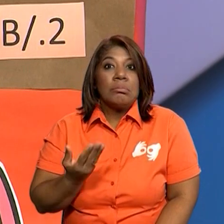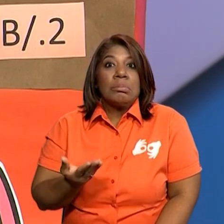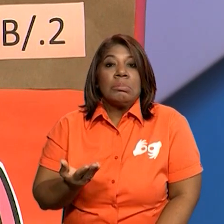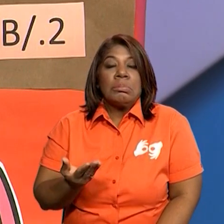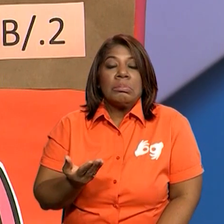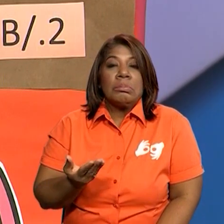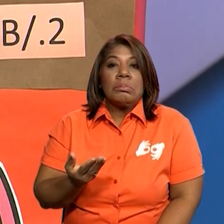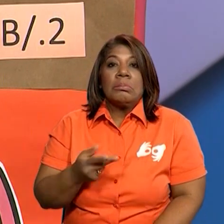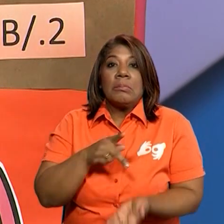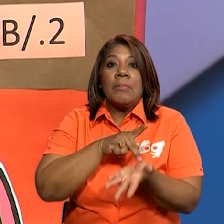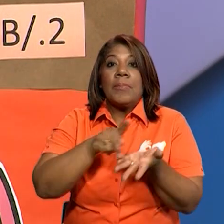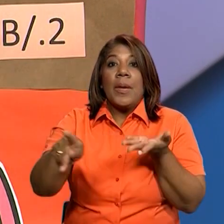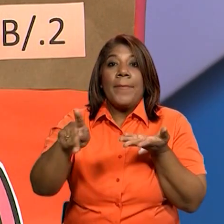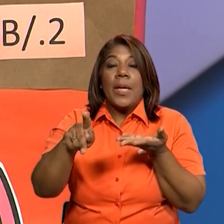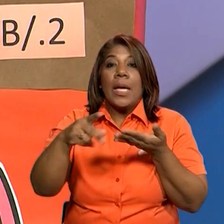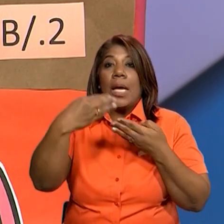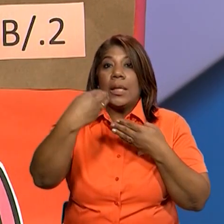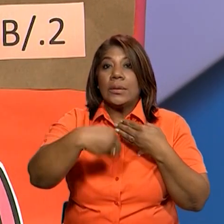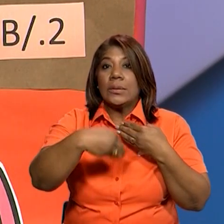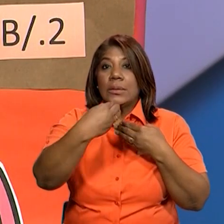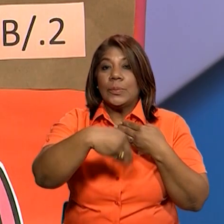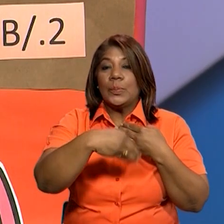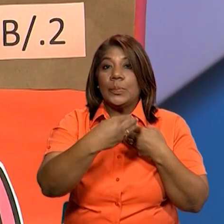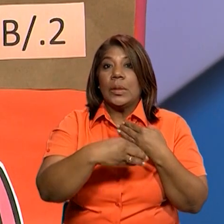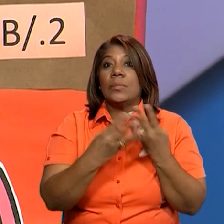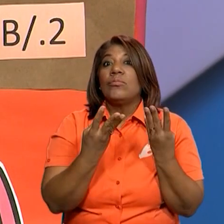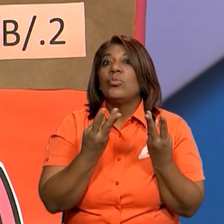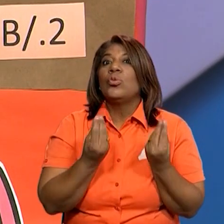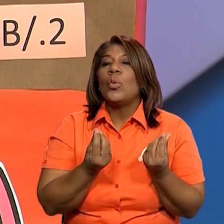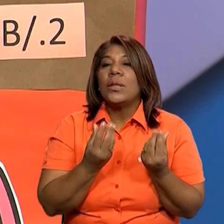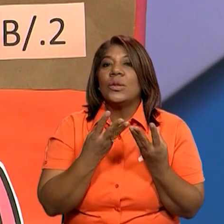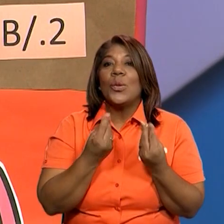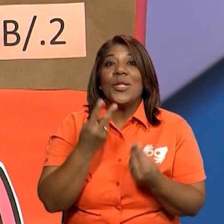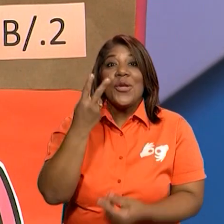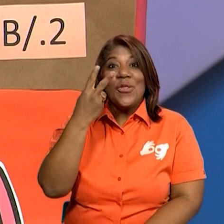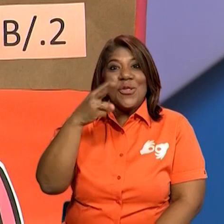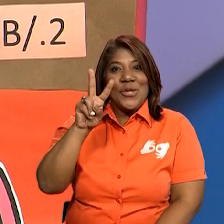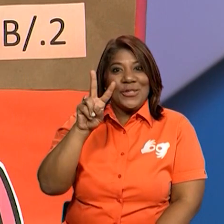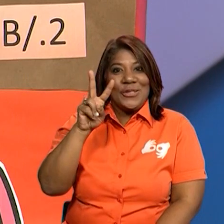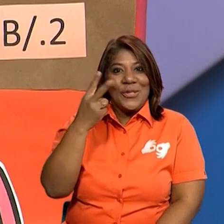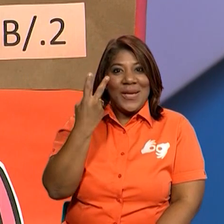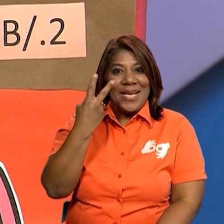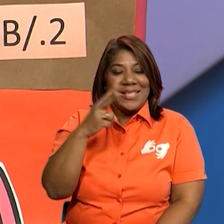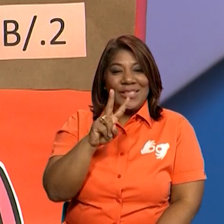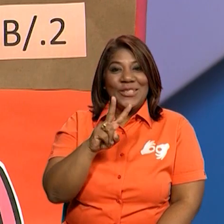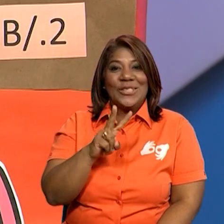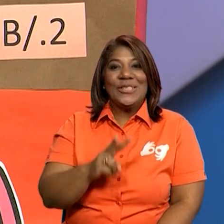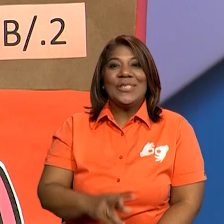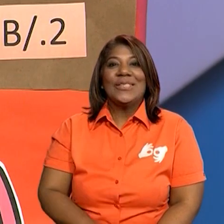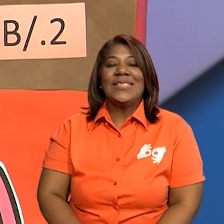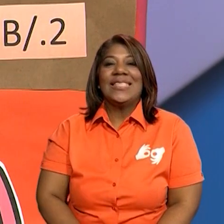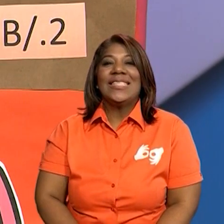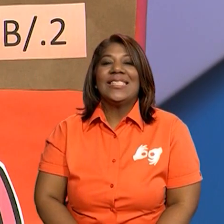profesora Ninojka para llevarse el pan gigante? Esa es una gran compra, profe.